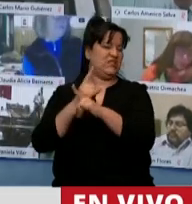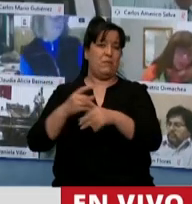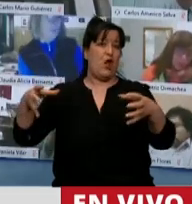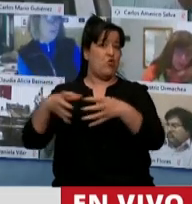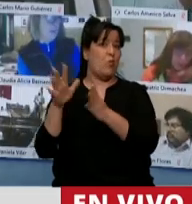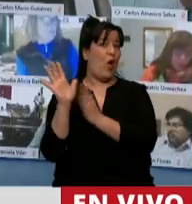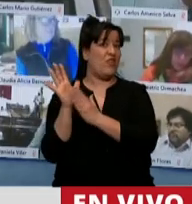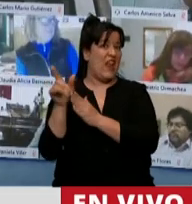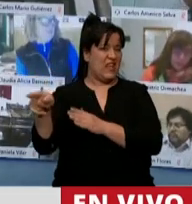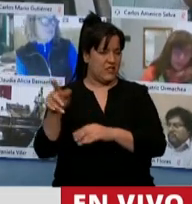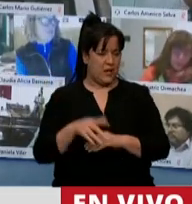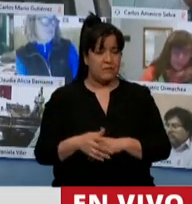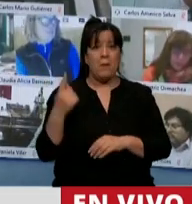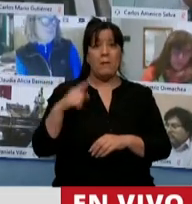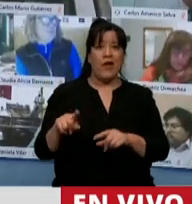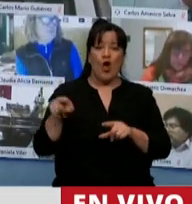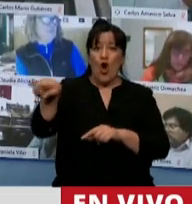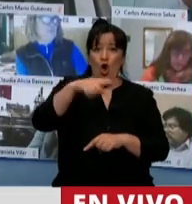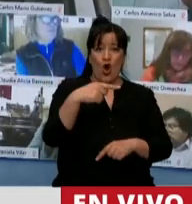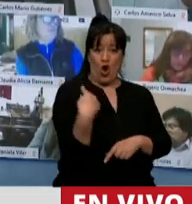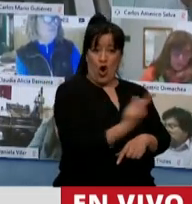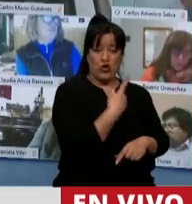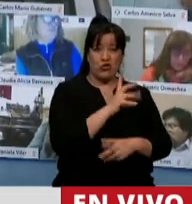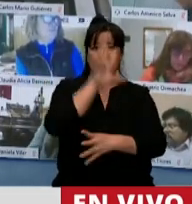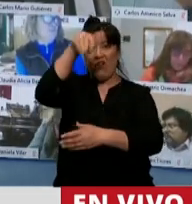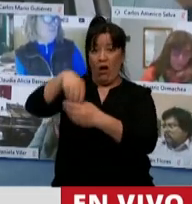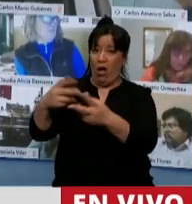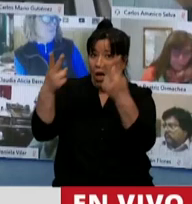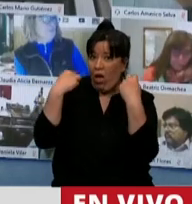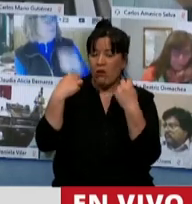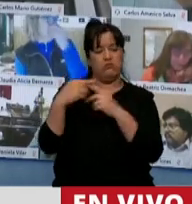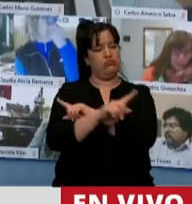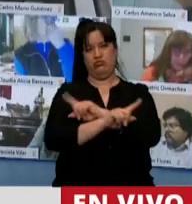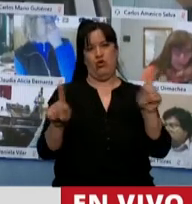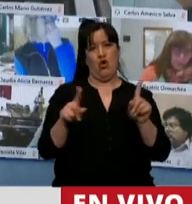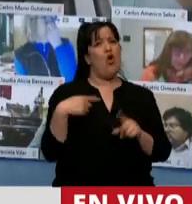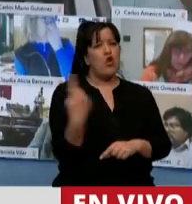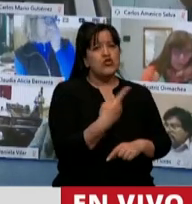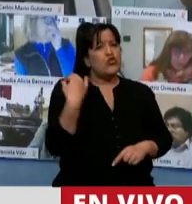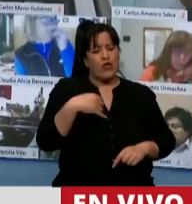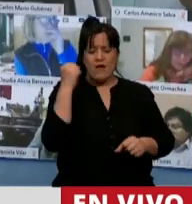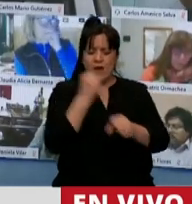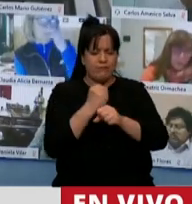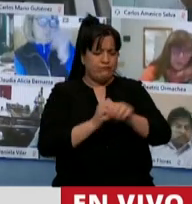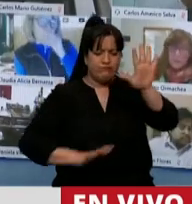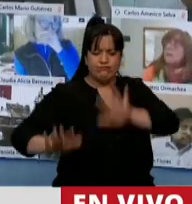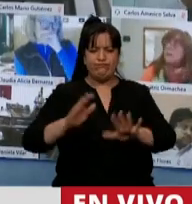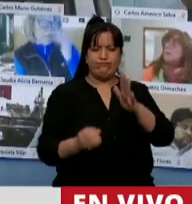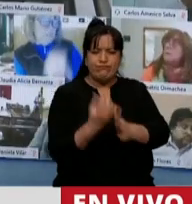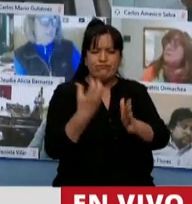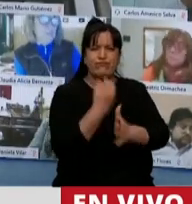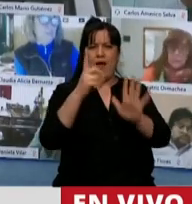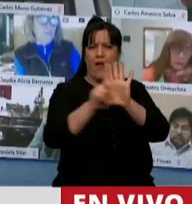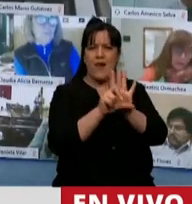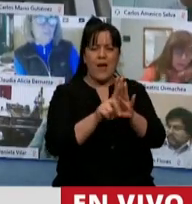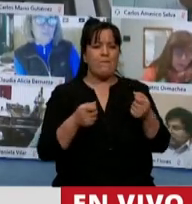Pero nosotros no tenemos que caer en ese juego y lo que tenemos que hacer es legislar para solucionar los problemas de